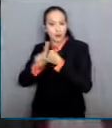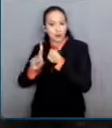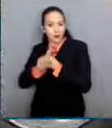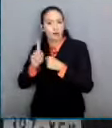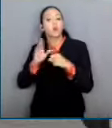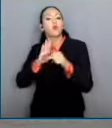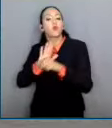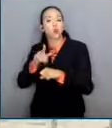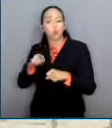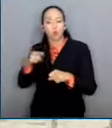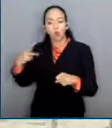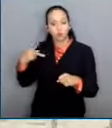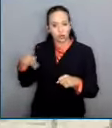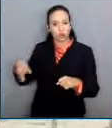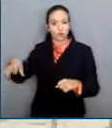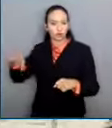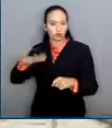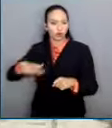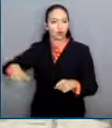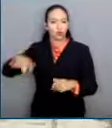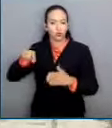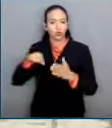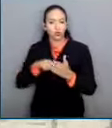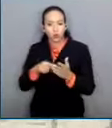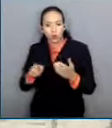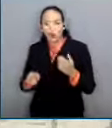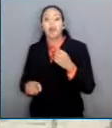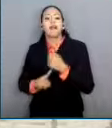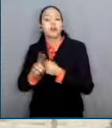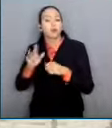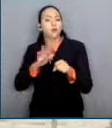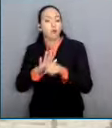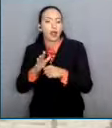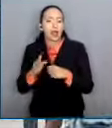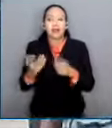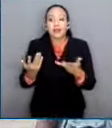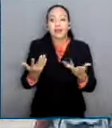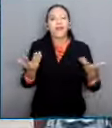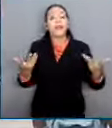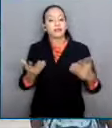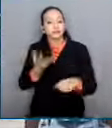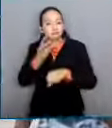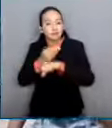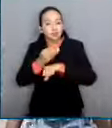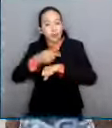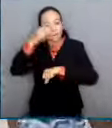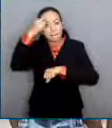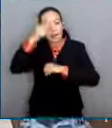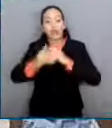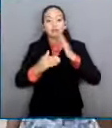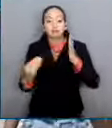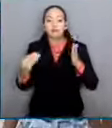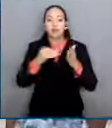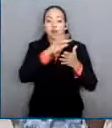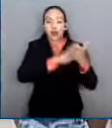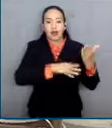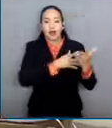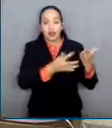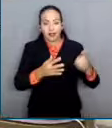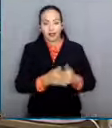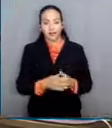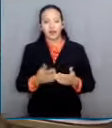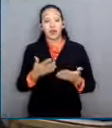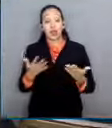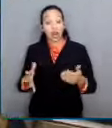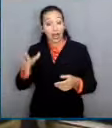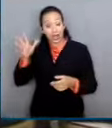causadas por el actual estado de cosas y posibles rutas de acción para su solución. Las conclusiones de los 14 foros regionales